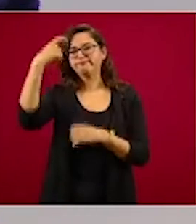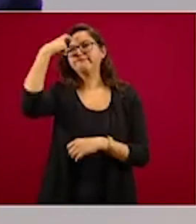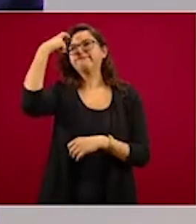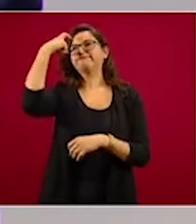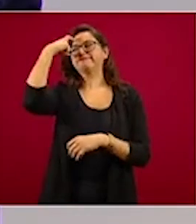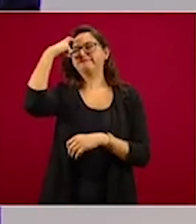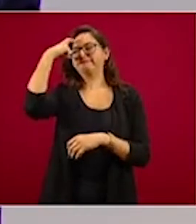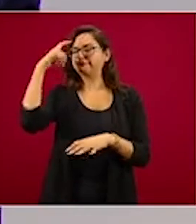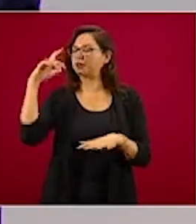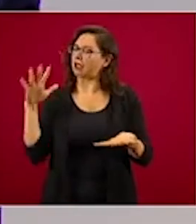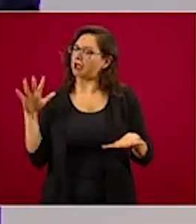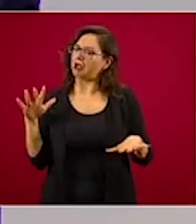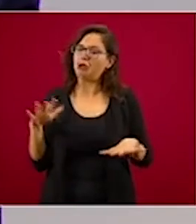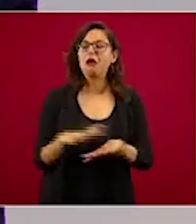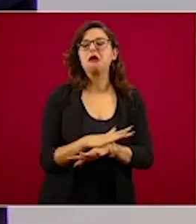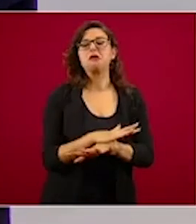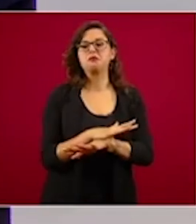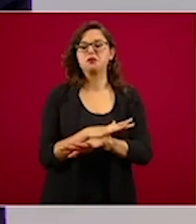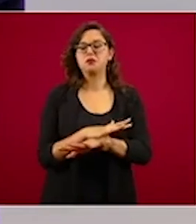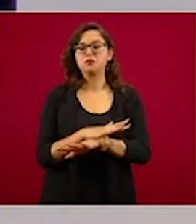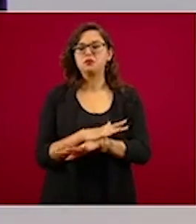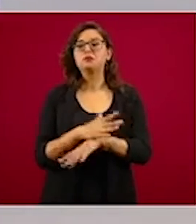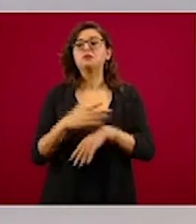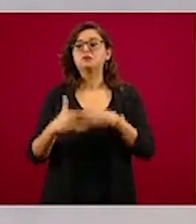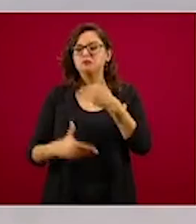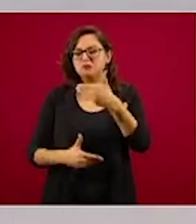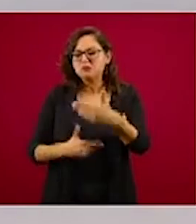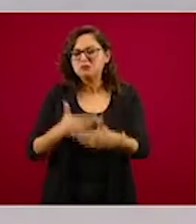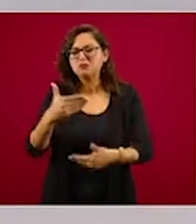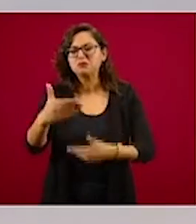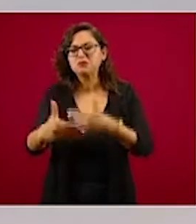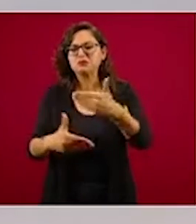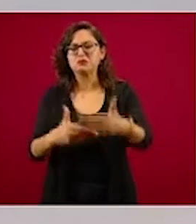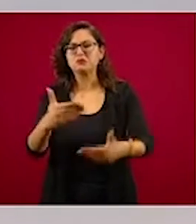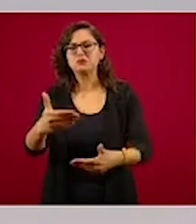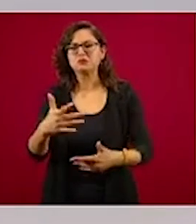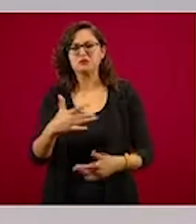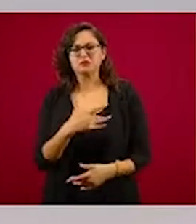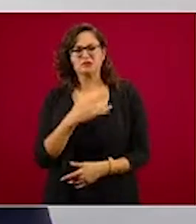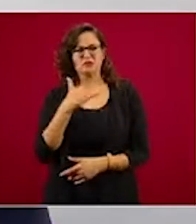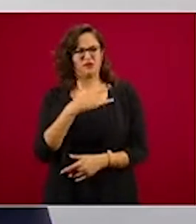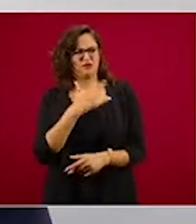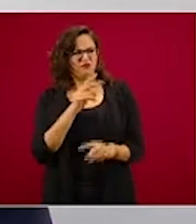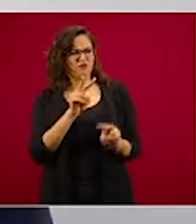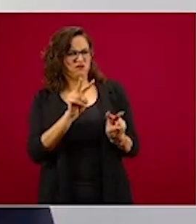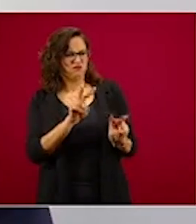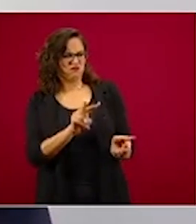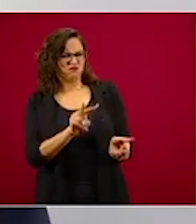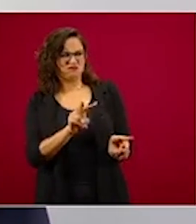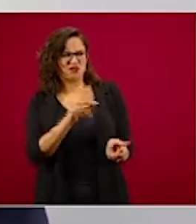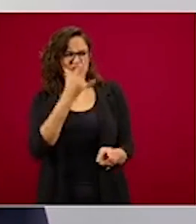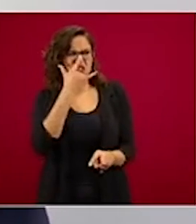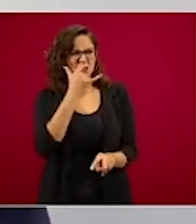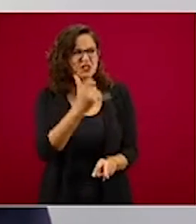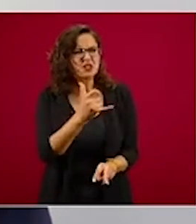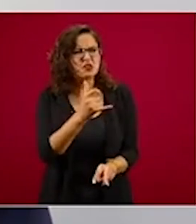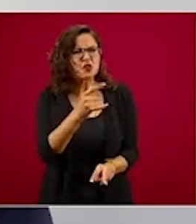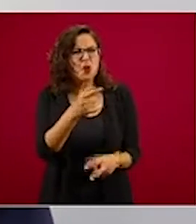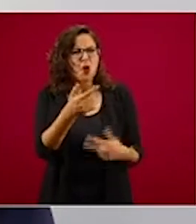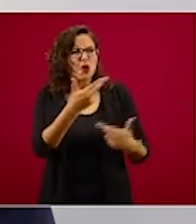cuando sea necesario, se convierta en voluntad colectiva dispuesta a defender